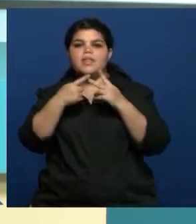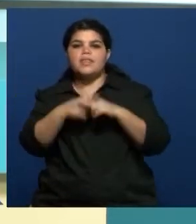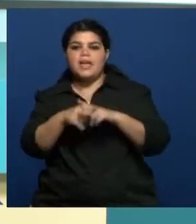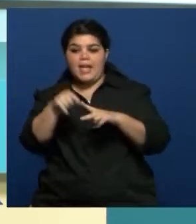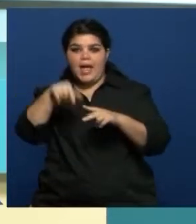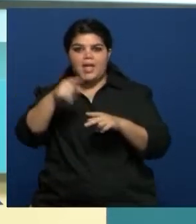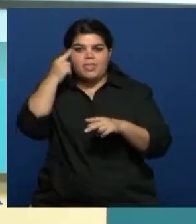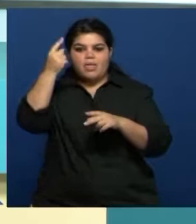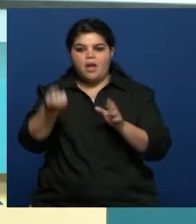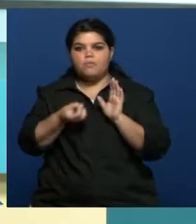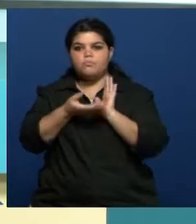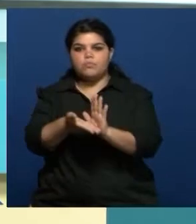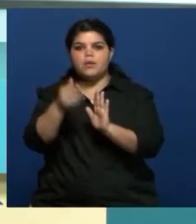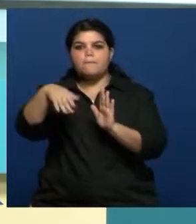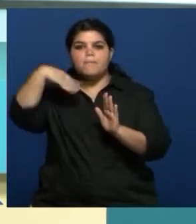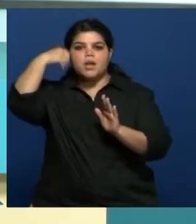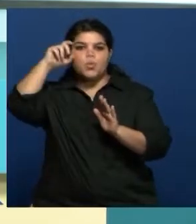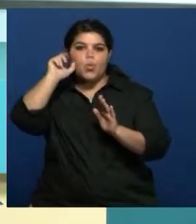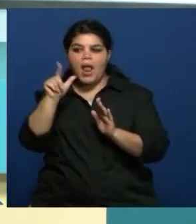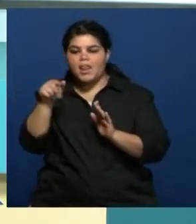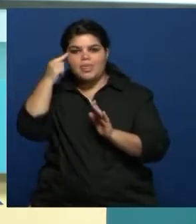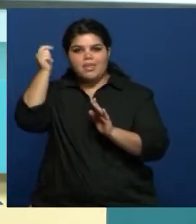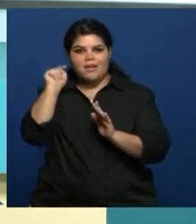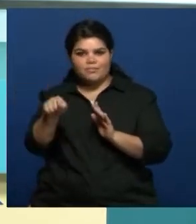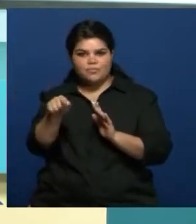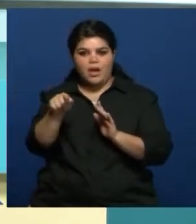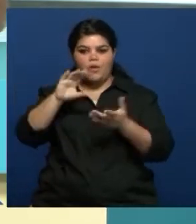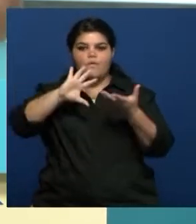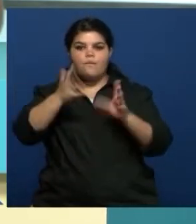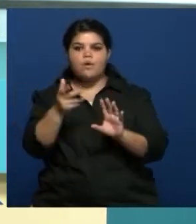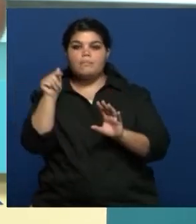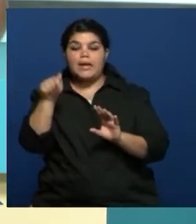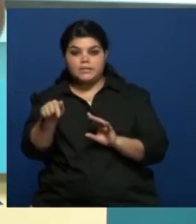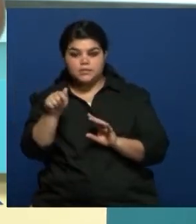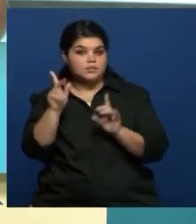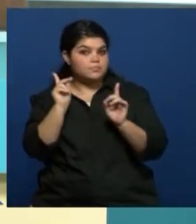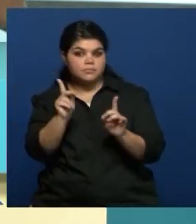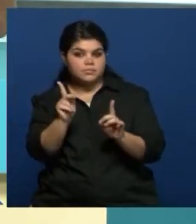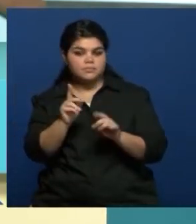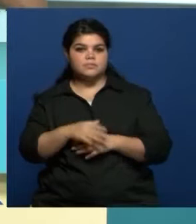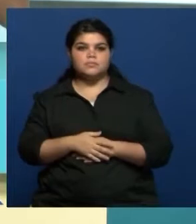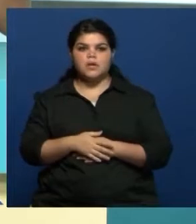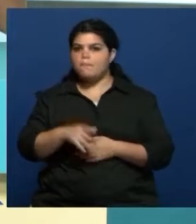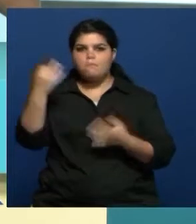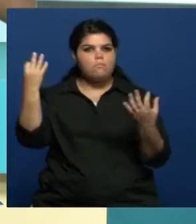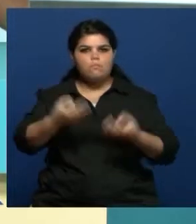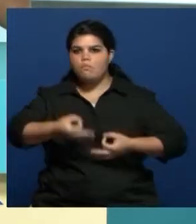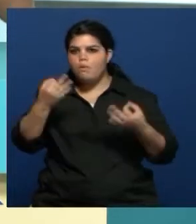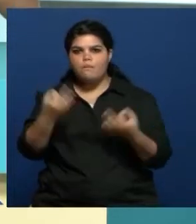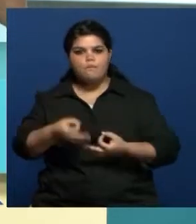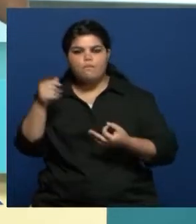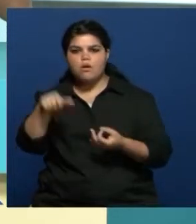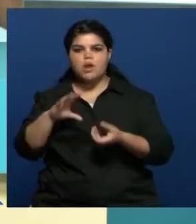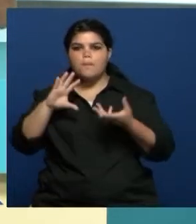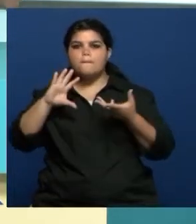Manu García. Así que bueno, eso es un poco la dinámica, ¿no? Está bueno porque empieza como a ser